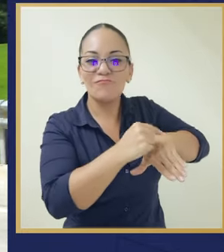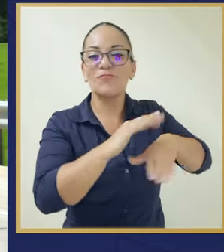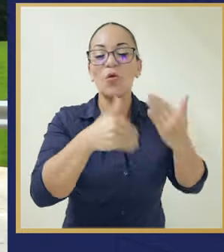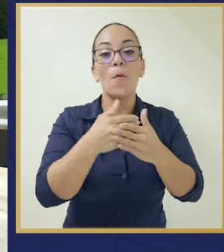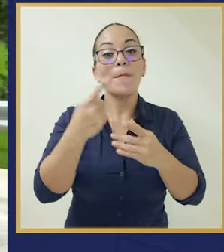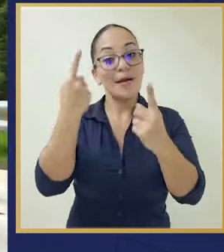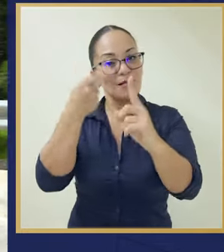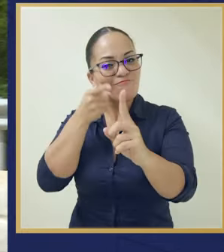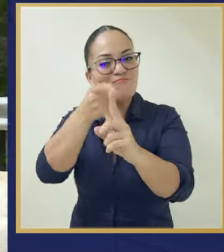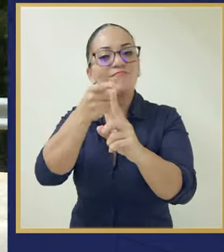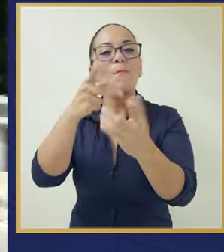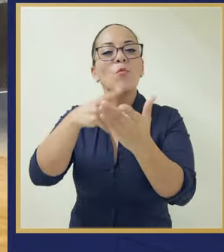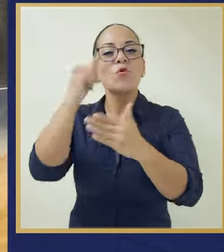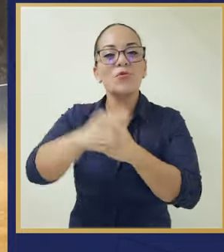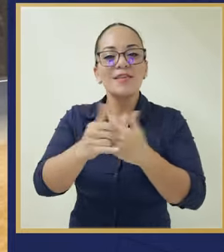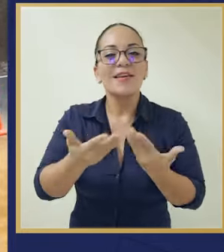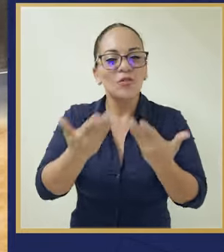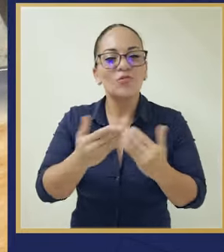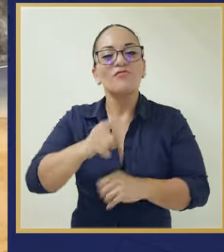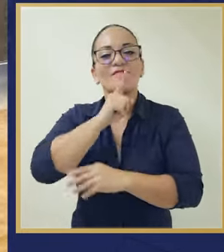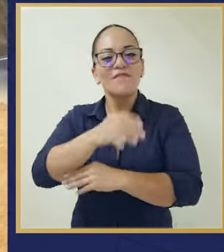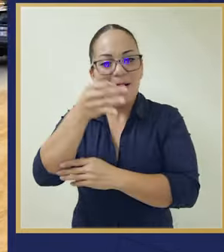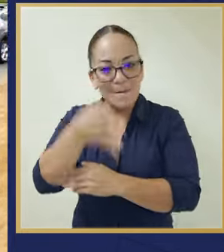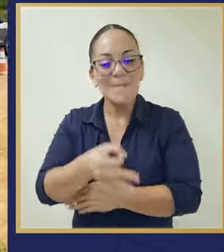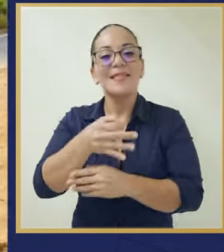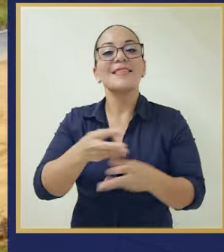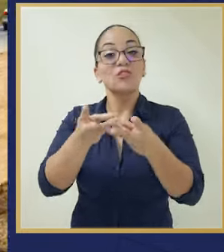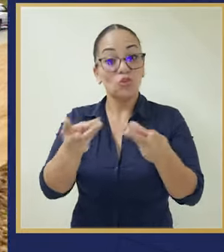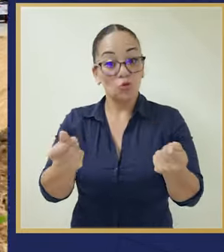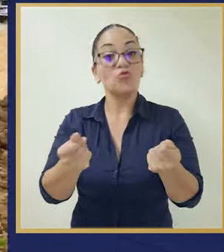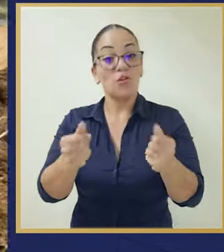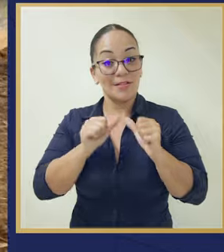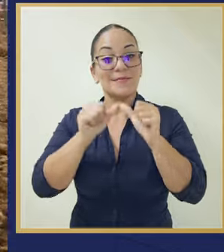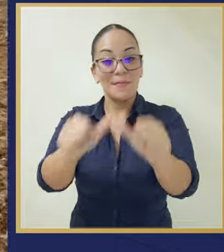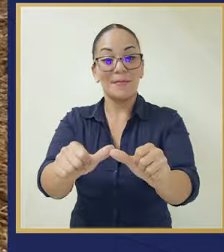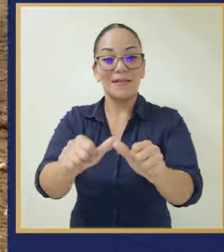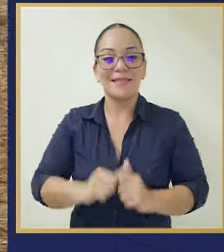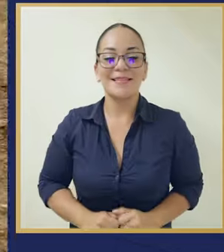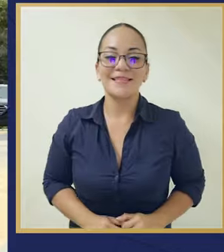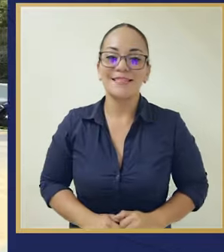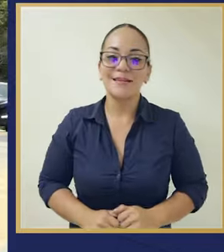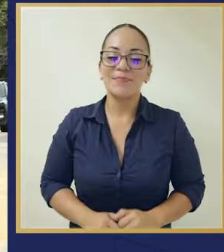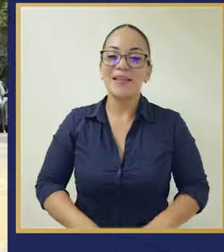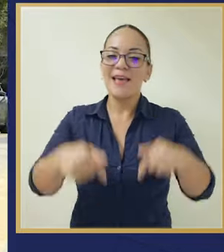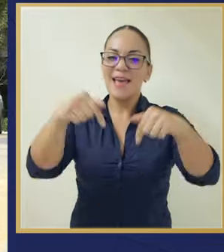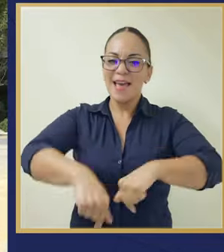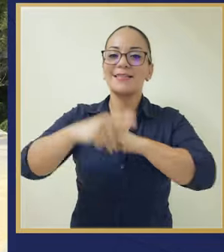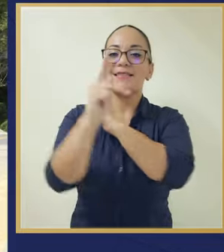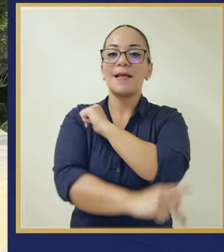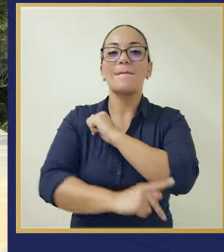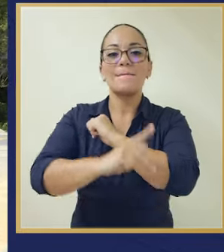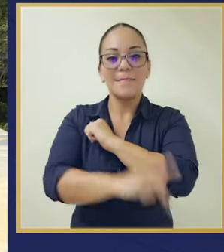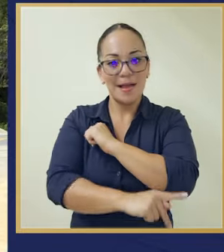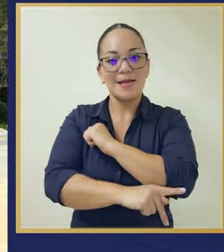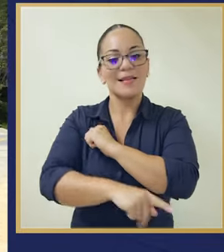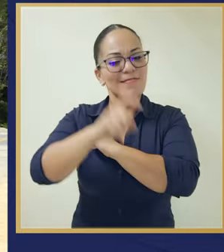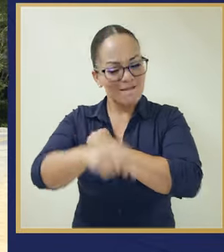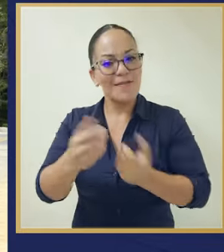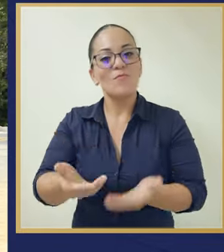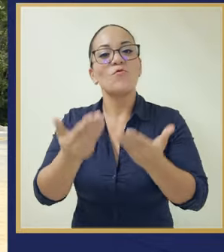para que esos proyectos sean verdaderas soluciones permanentes. Este país